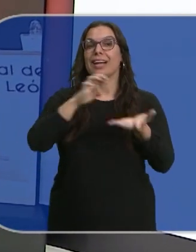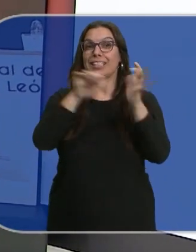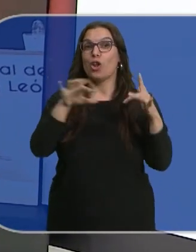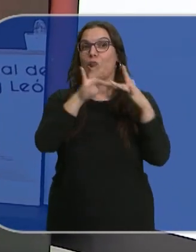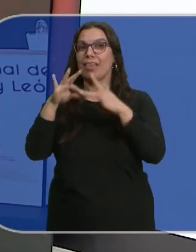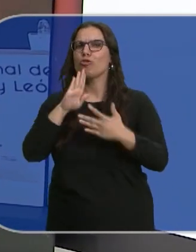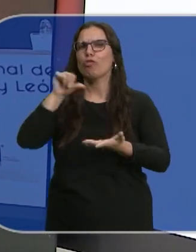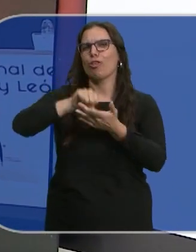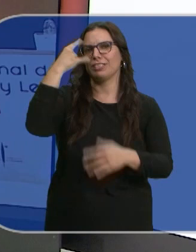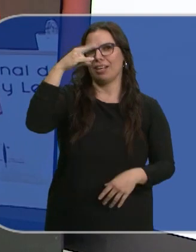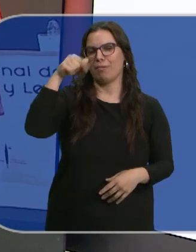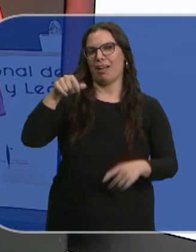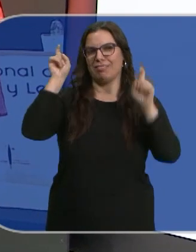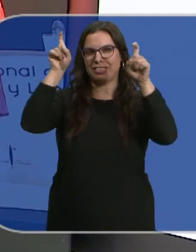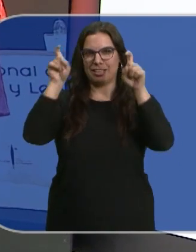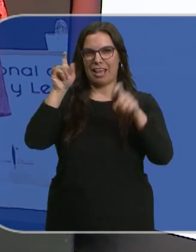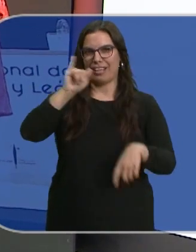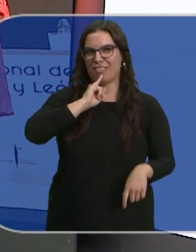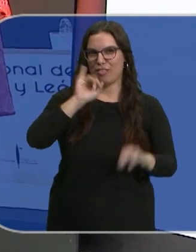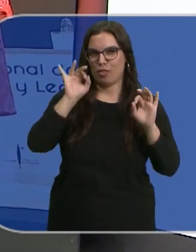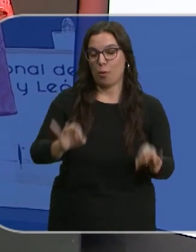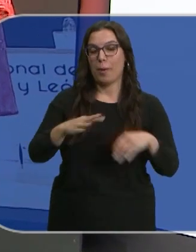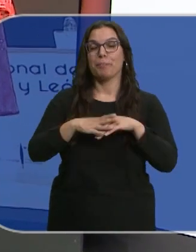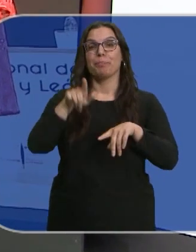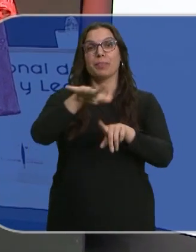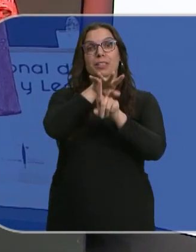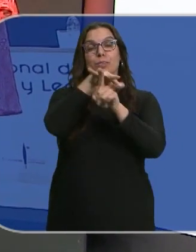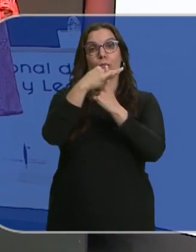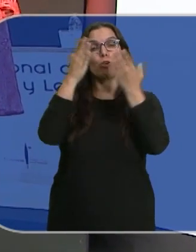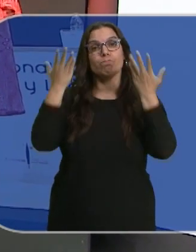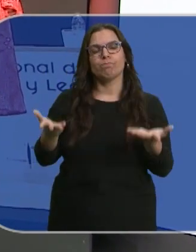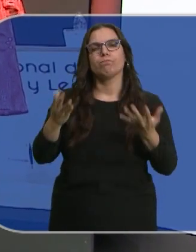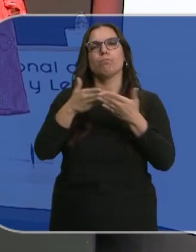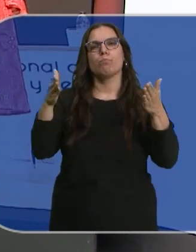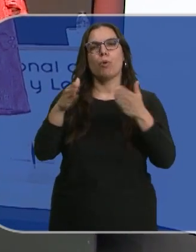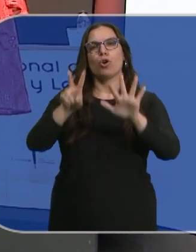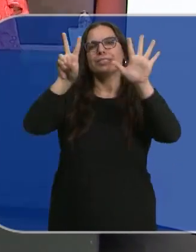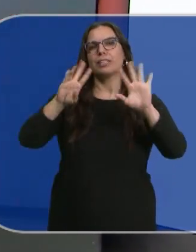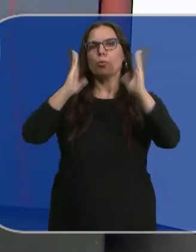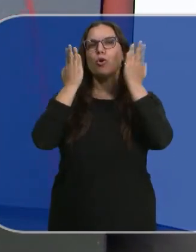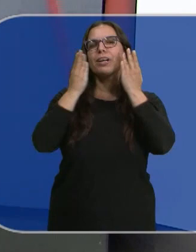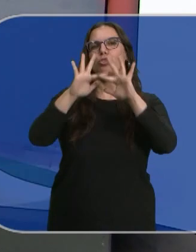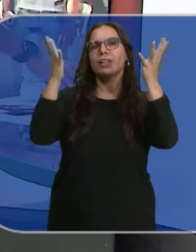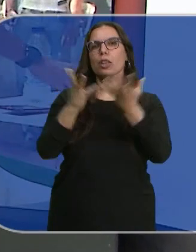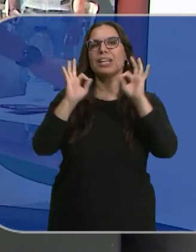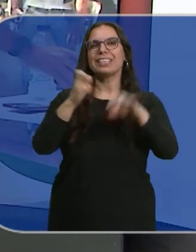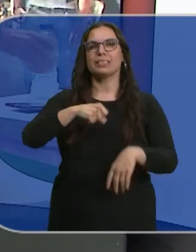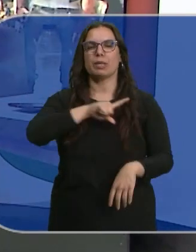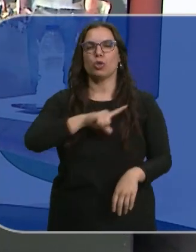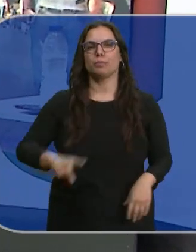lidera la enseñanza de este idioma. En este escenario y con este contexto ha comenzado el séptimo Congreso Internacional del Español. Ana Sánchez White.